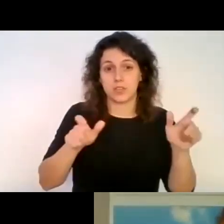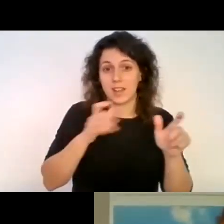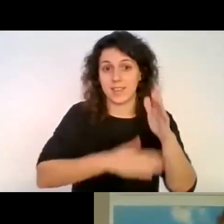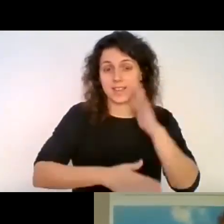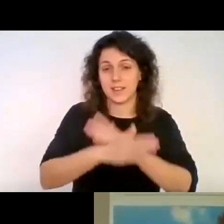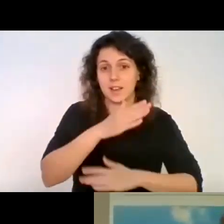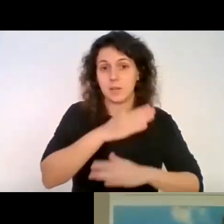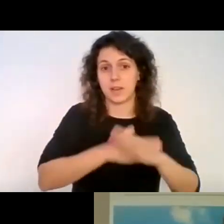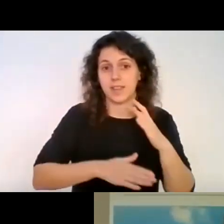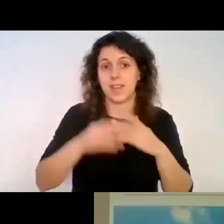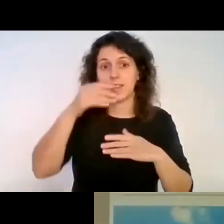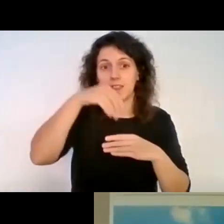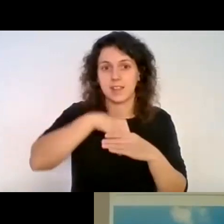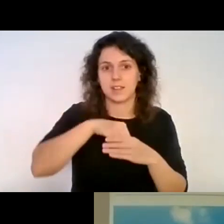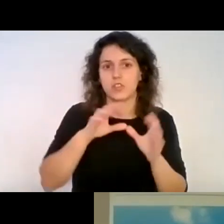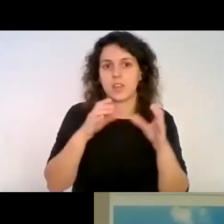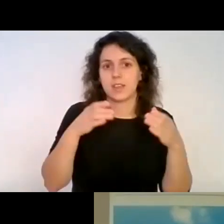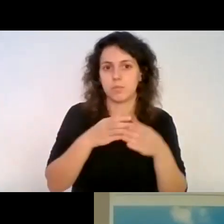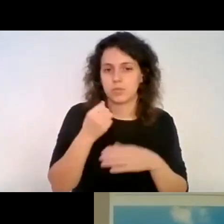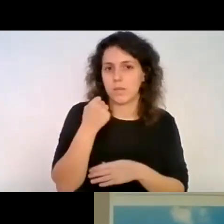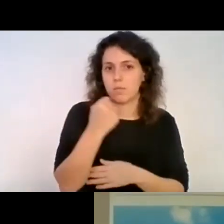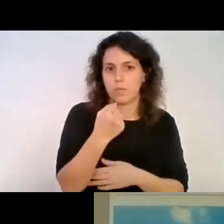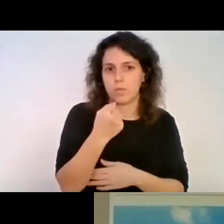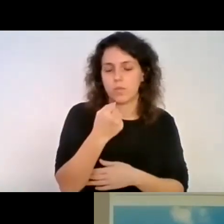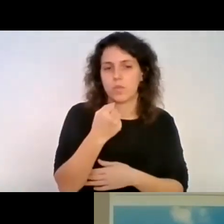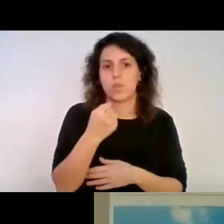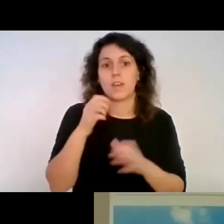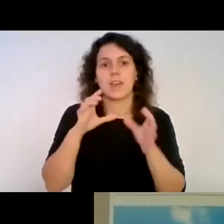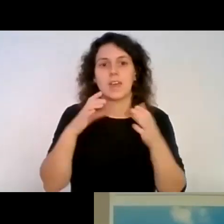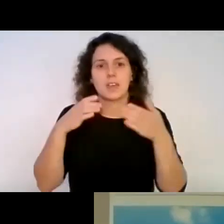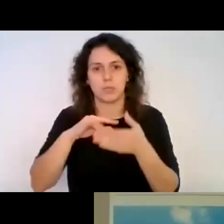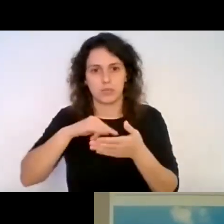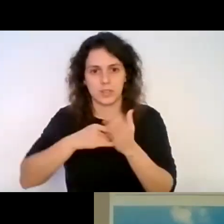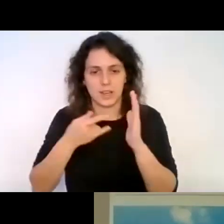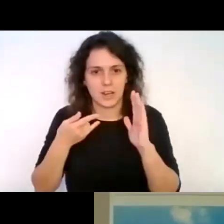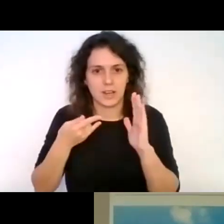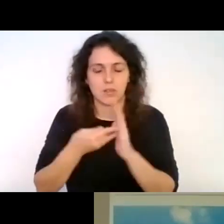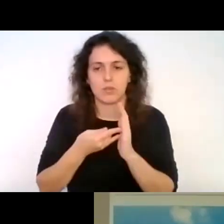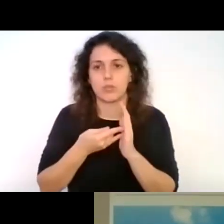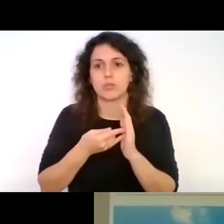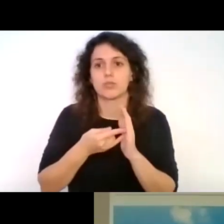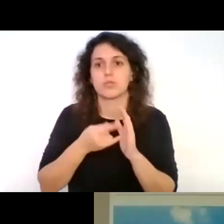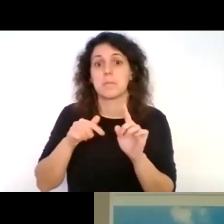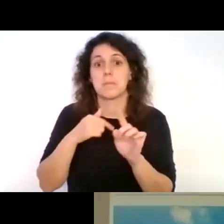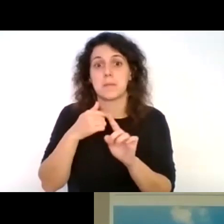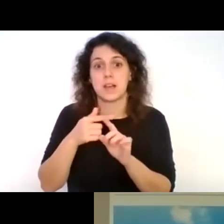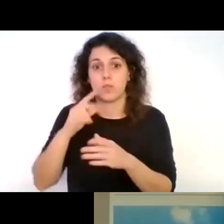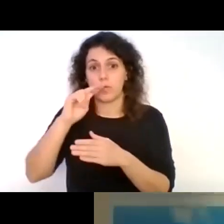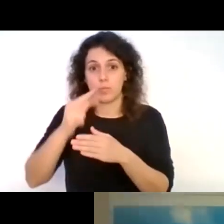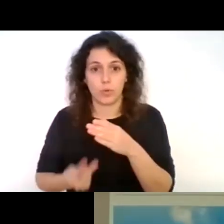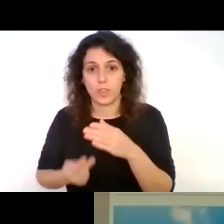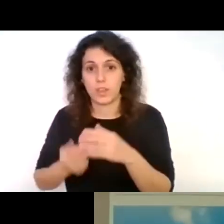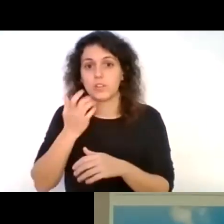dentro de los equipos de apoyo, equipos técnicos, incluso en el caso del buceo, si